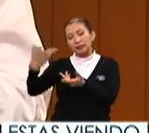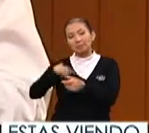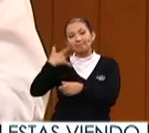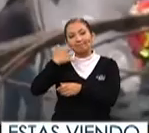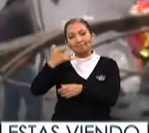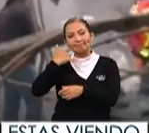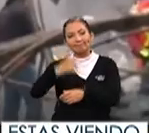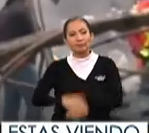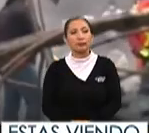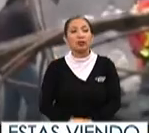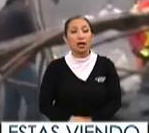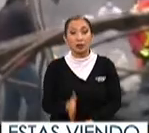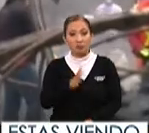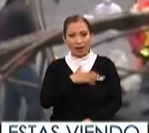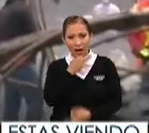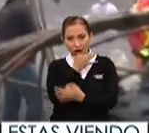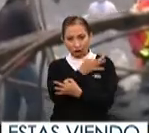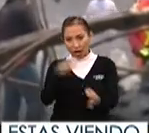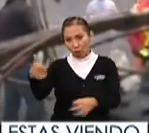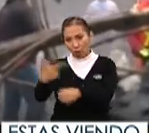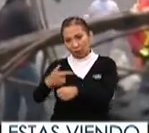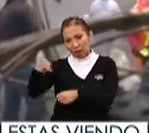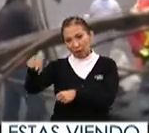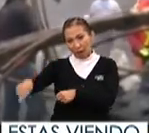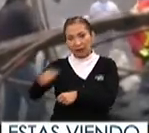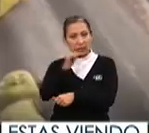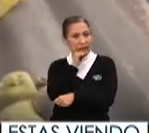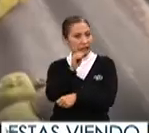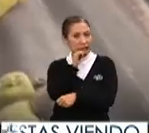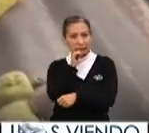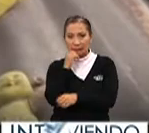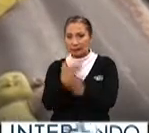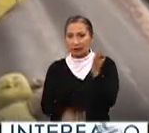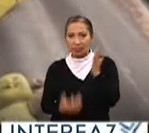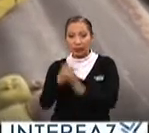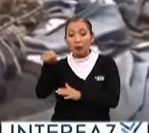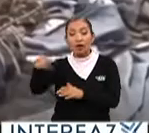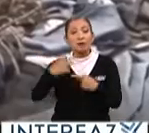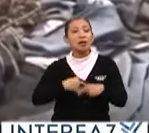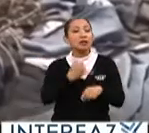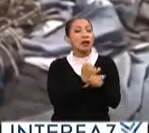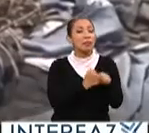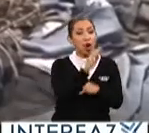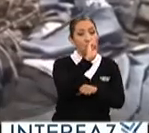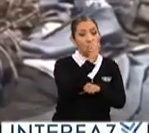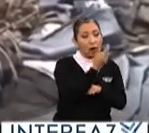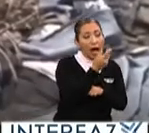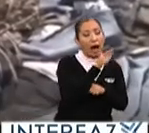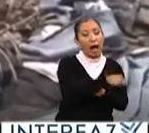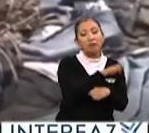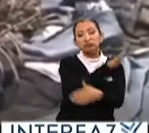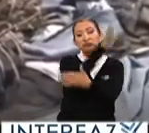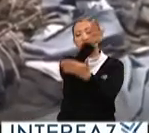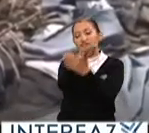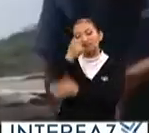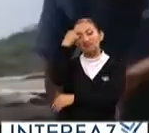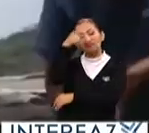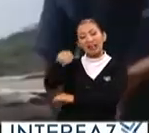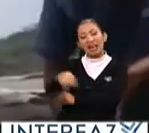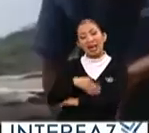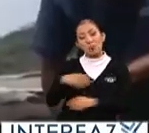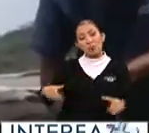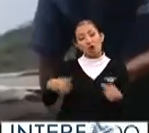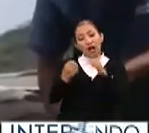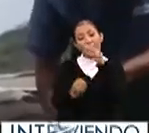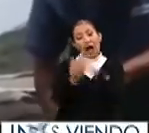esfuerzos las buenas noticias para Guatemala aún no llegan ya que los investigadores de la UNAM llegaron a la conclusión de que en